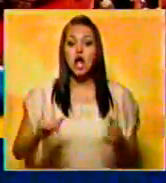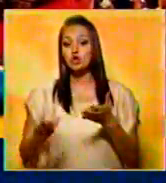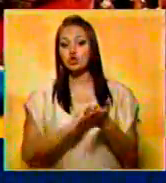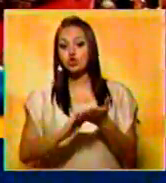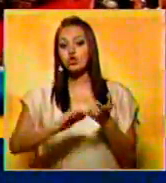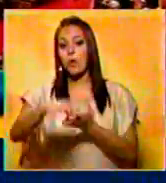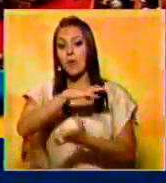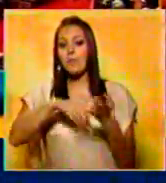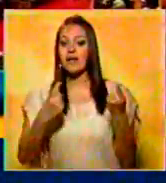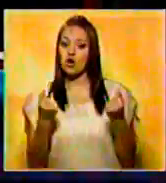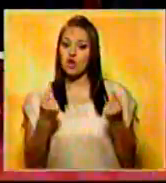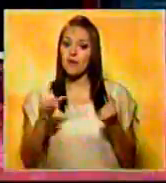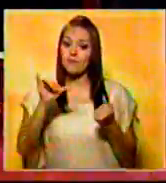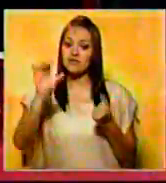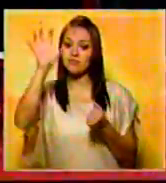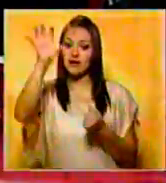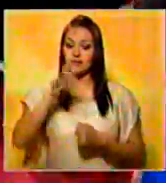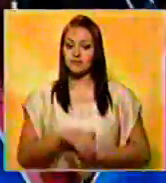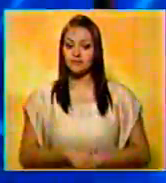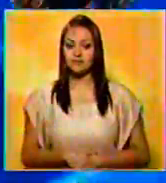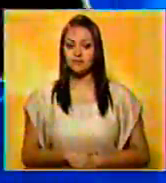la crisis económica en ese país.